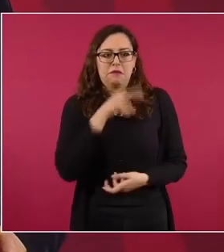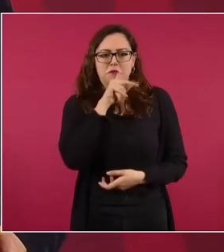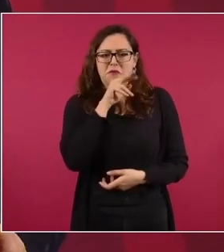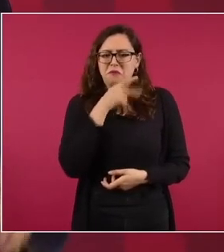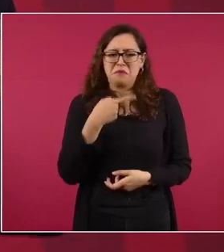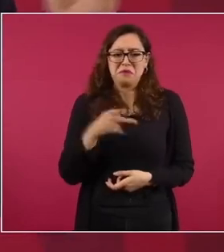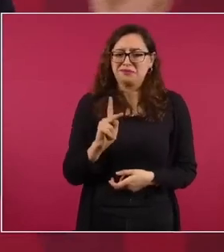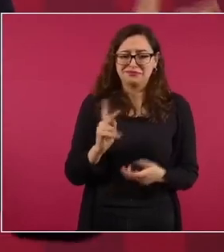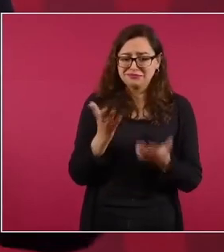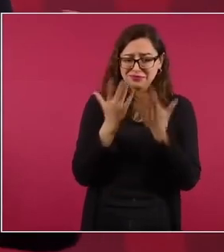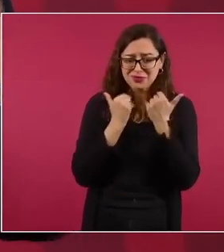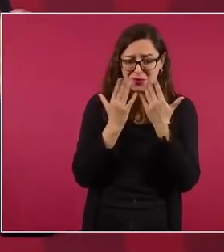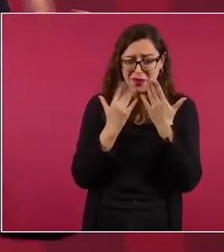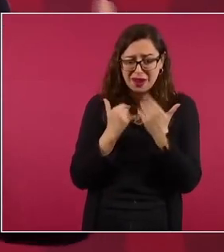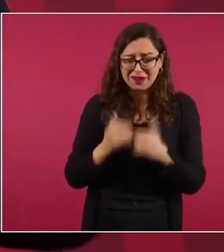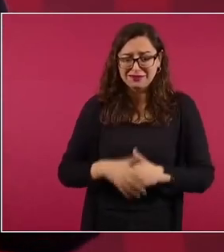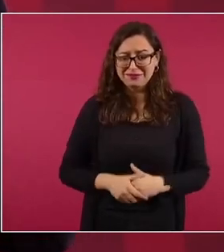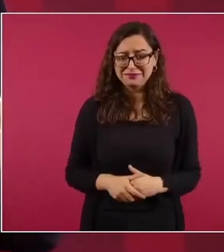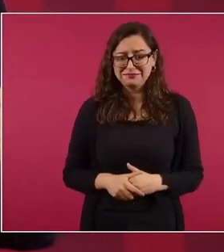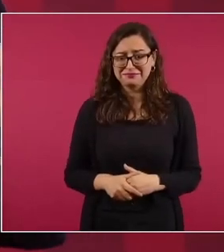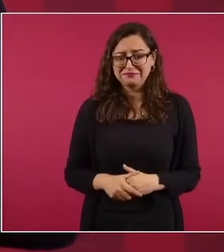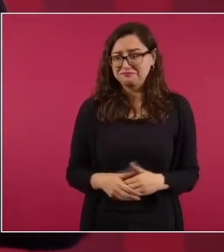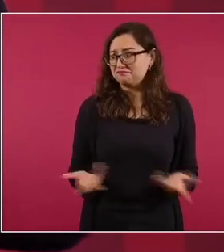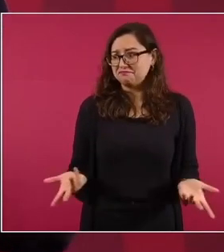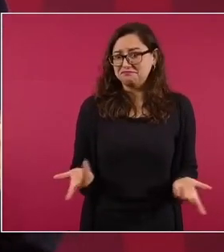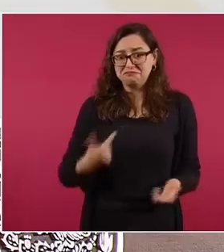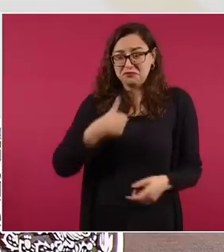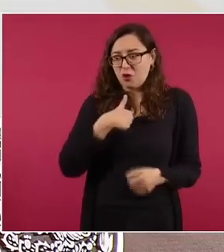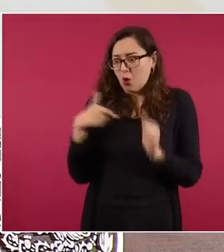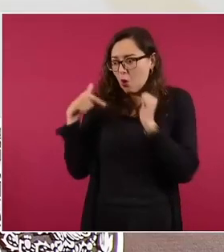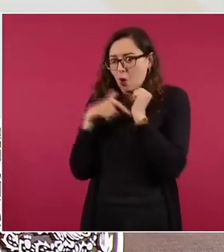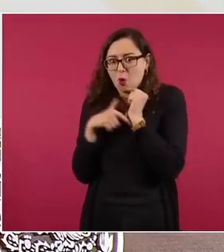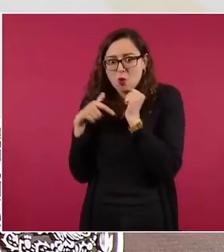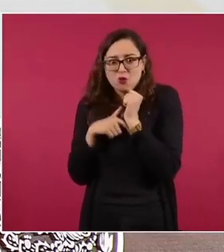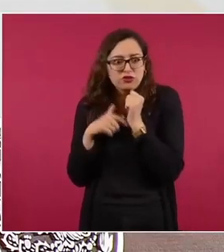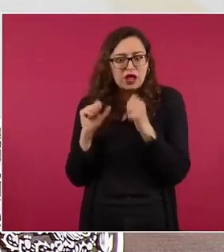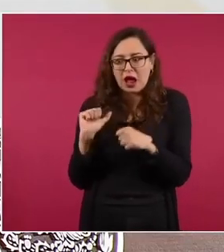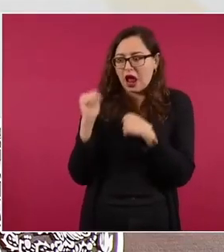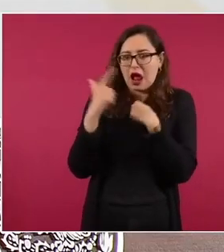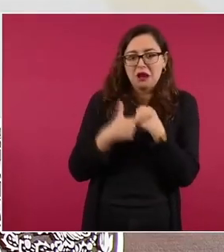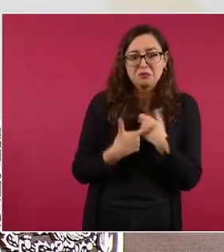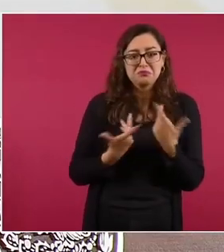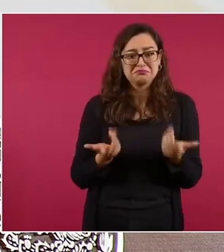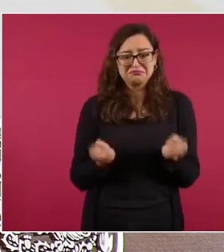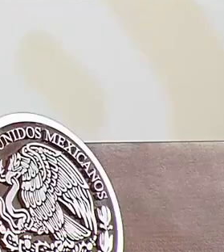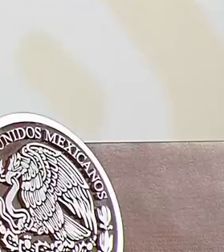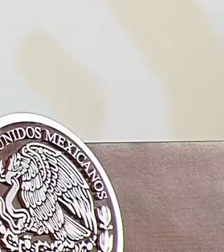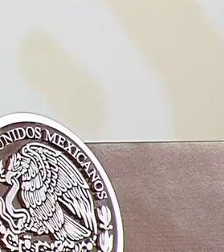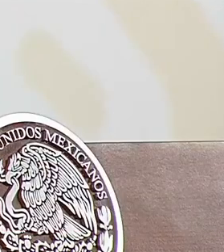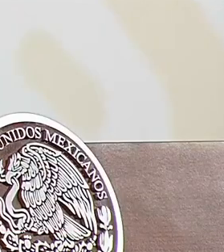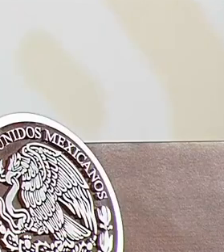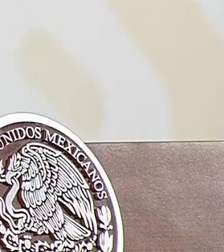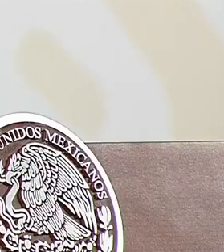Entonces, sí, habría que esconder información,